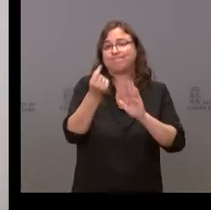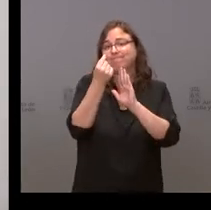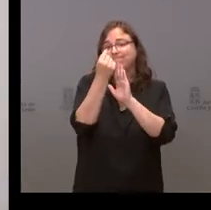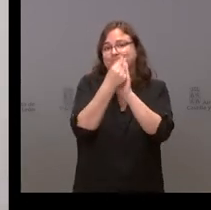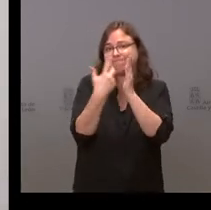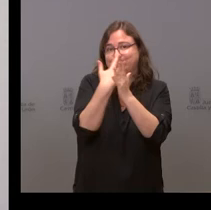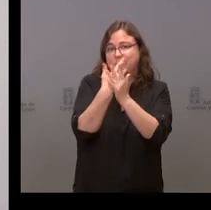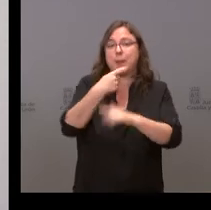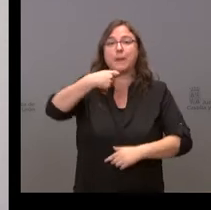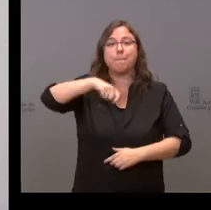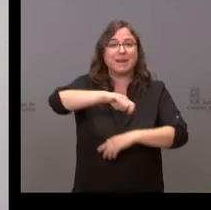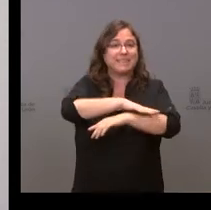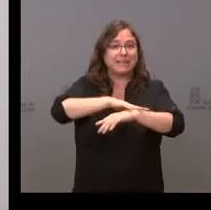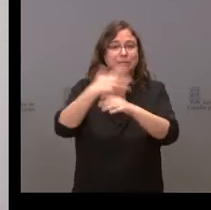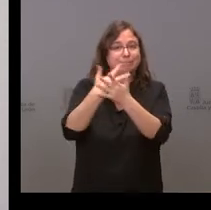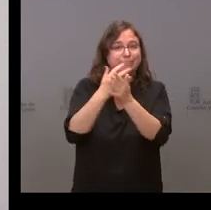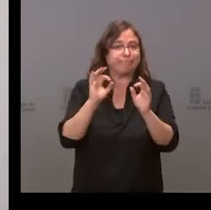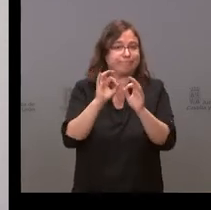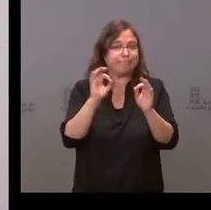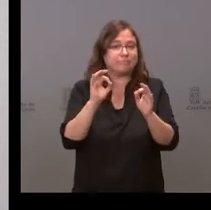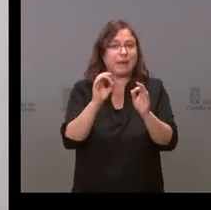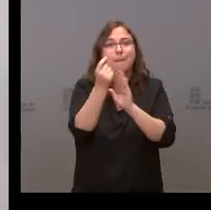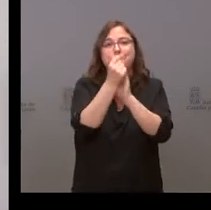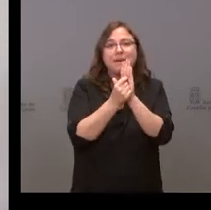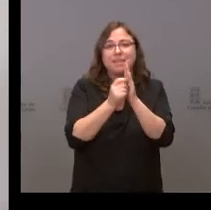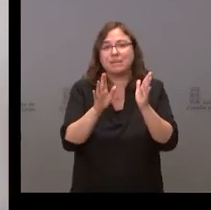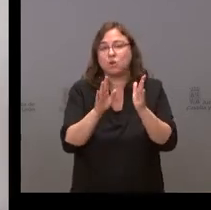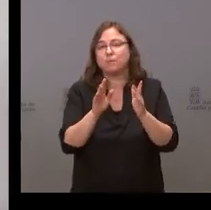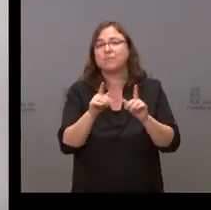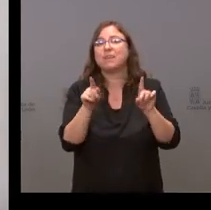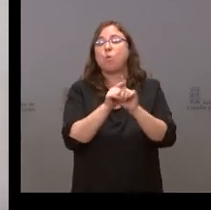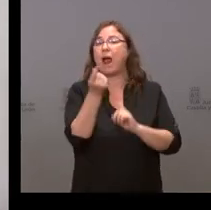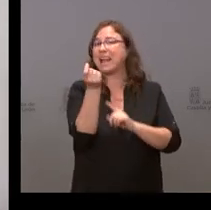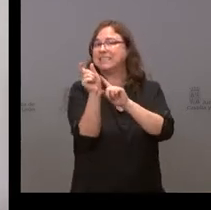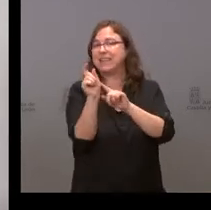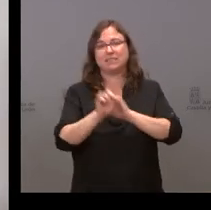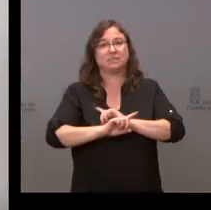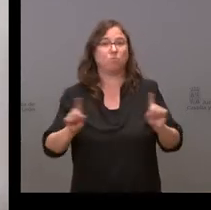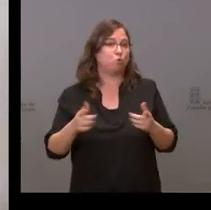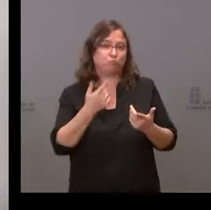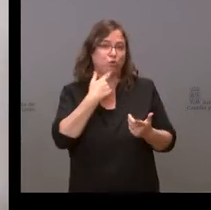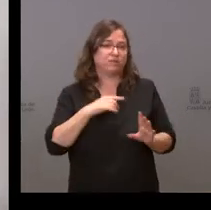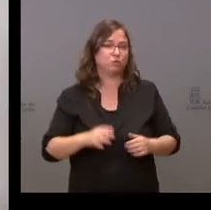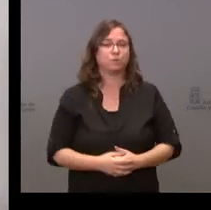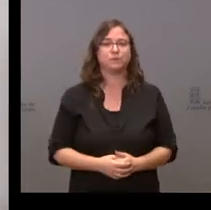el presidente del Gobierno las medidas concretas o, mejor dicho, las cantidades para las medidas concretas.